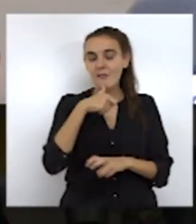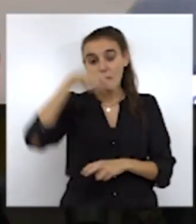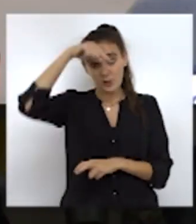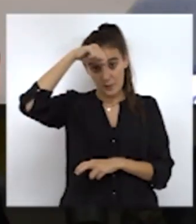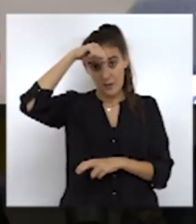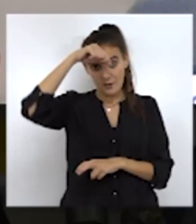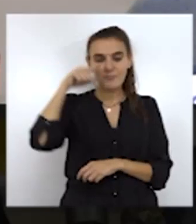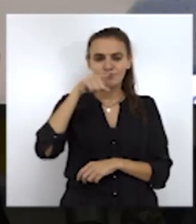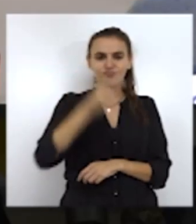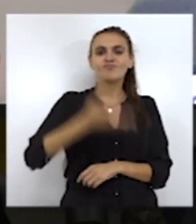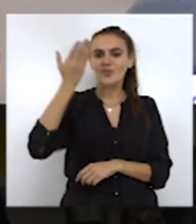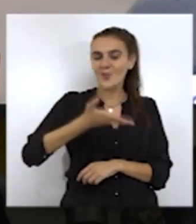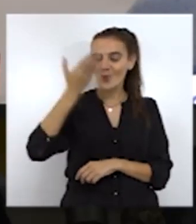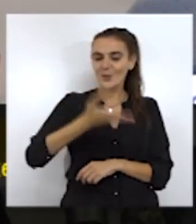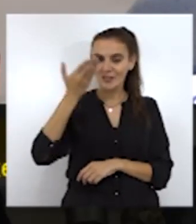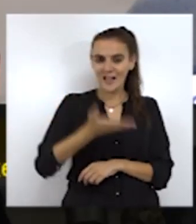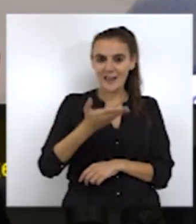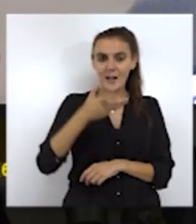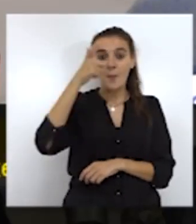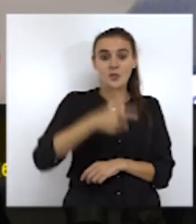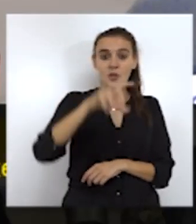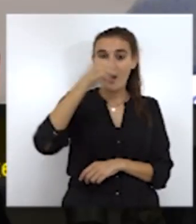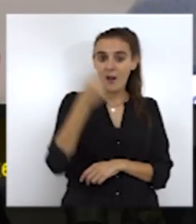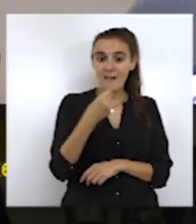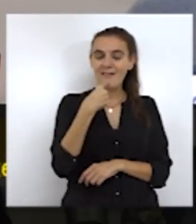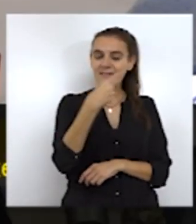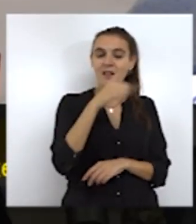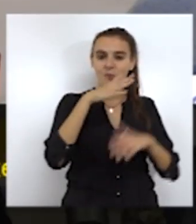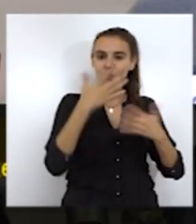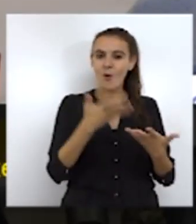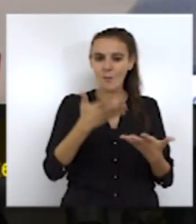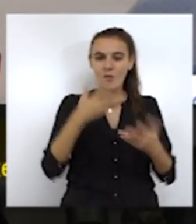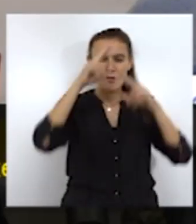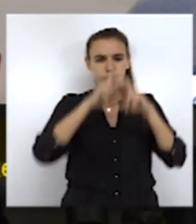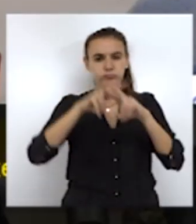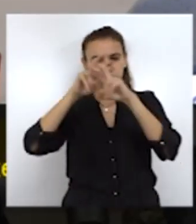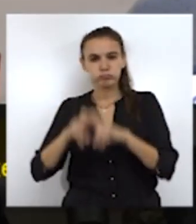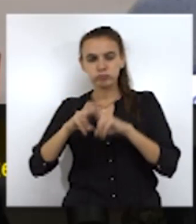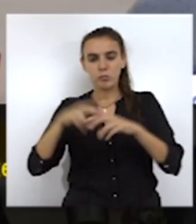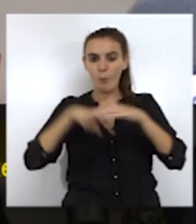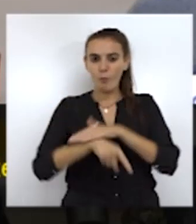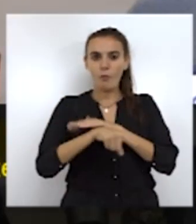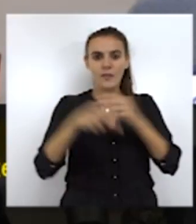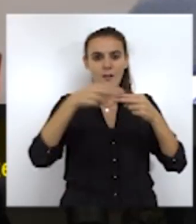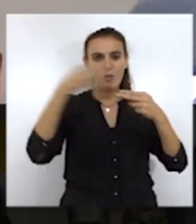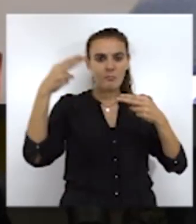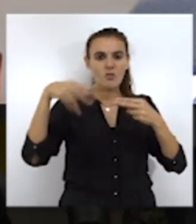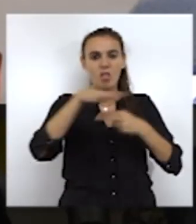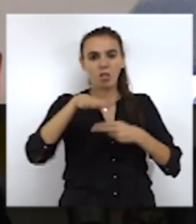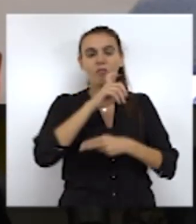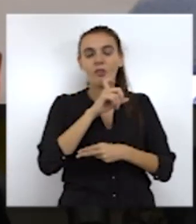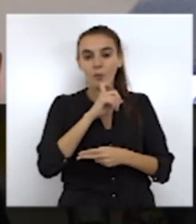como Melilla tendrán especial importancia en ellos. Ana Botella ha señalado que actualmente se están analizando en profundidad el estado de la frontera.